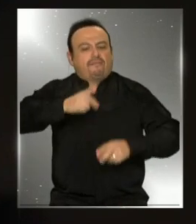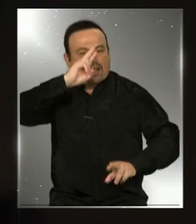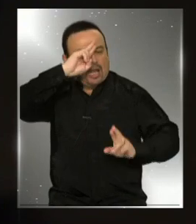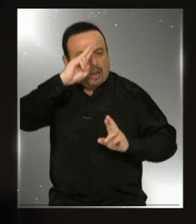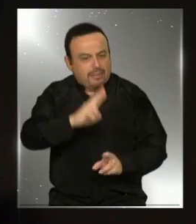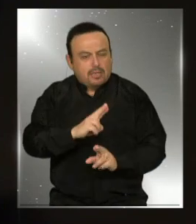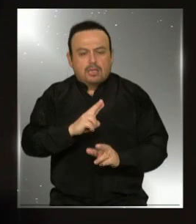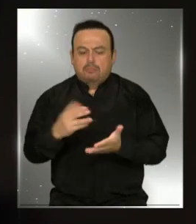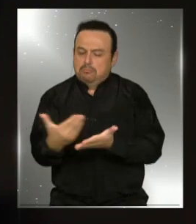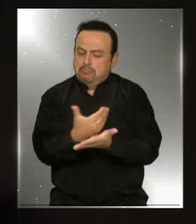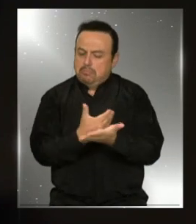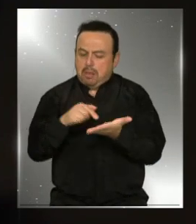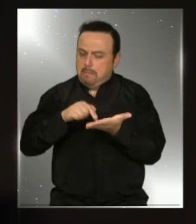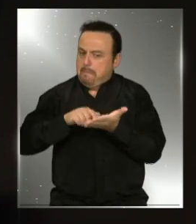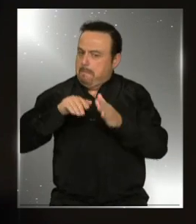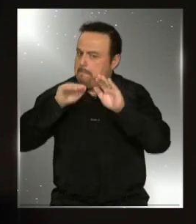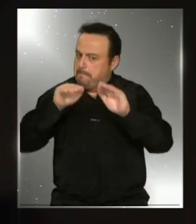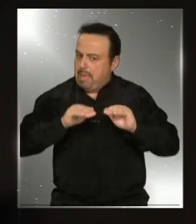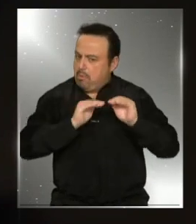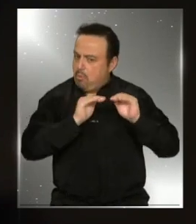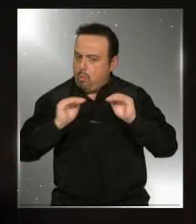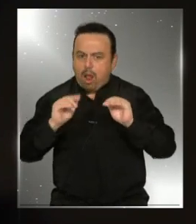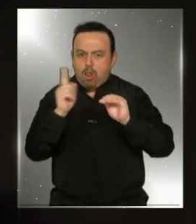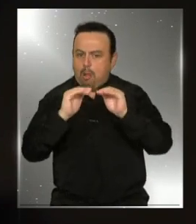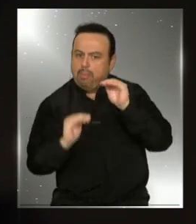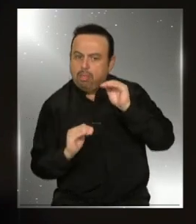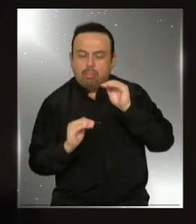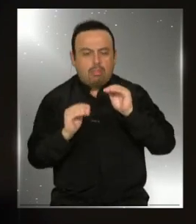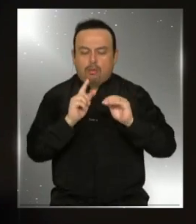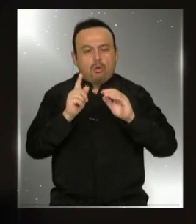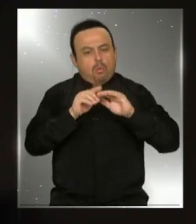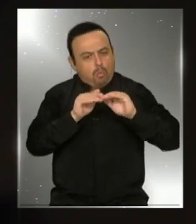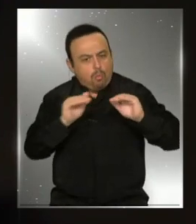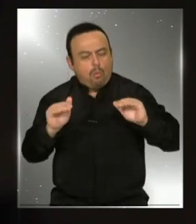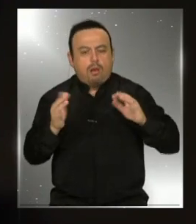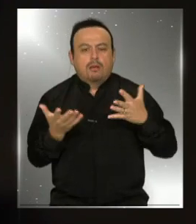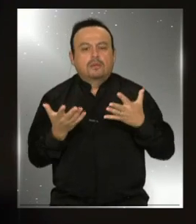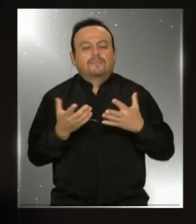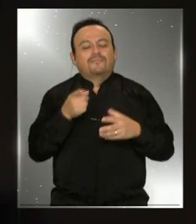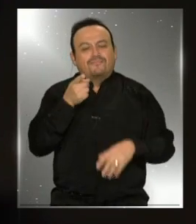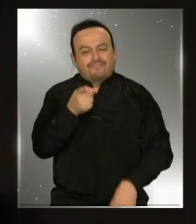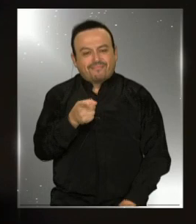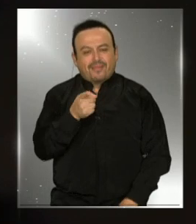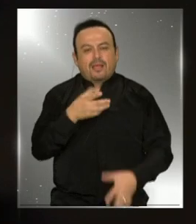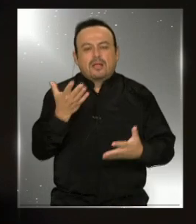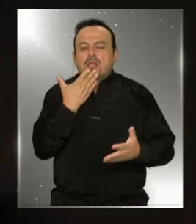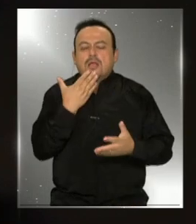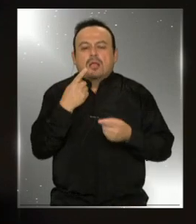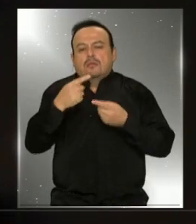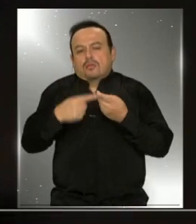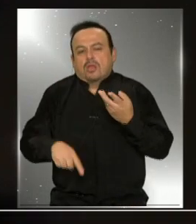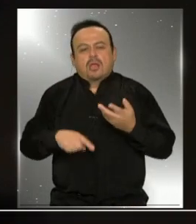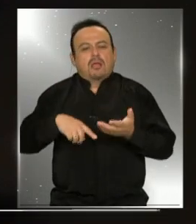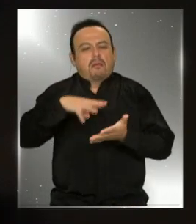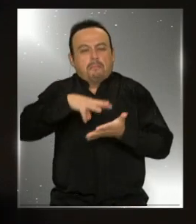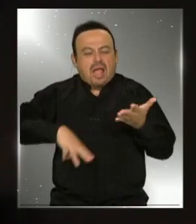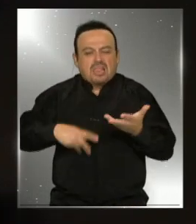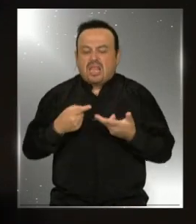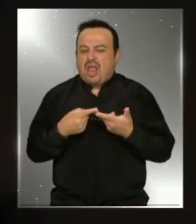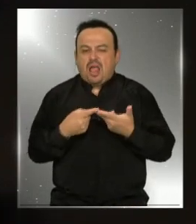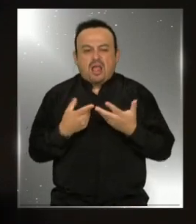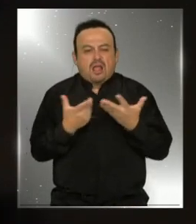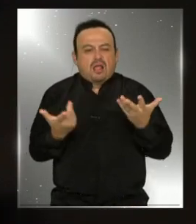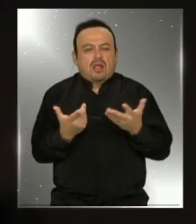sus remuneraciones. Pero además de eso, y que es muy importante, todo lo que tiene que ver con los insumos, lo que tiene que ver con